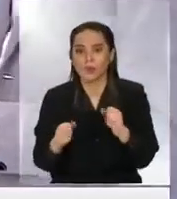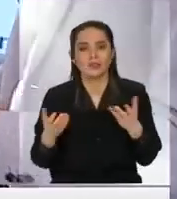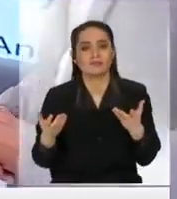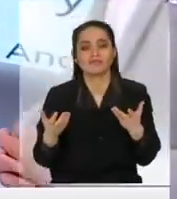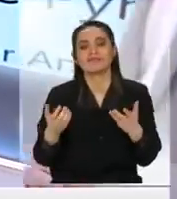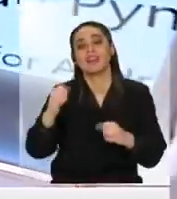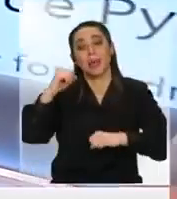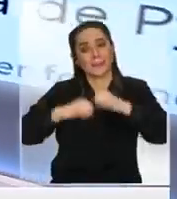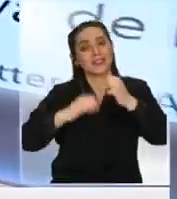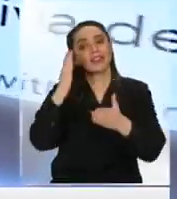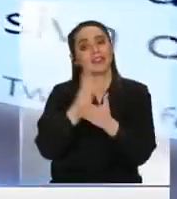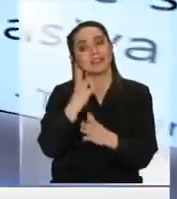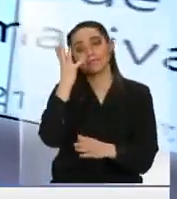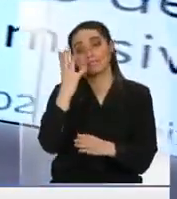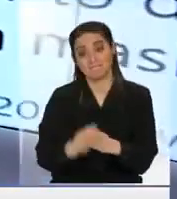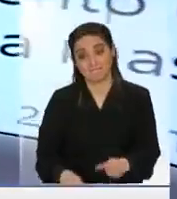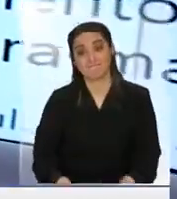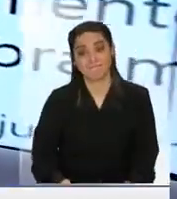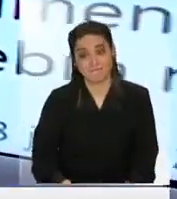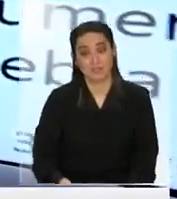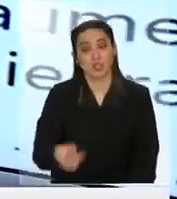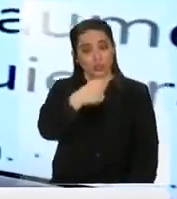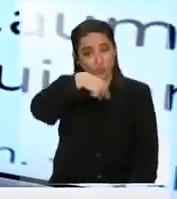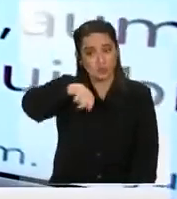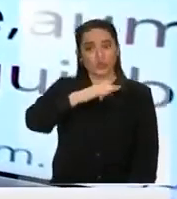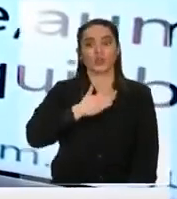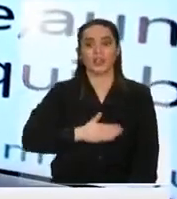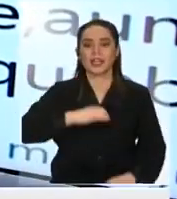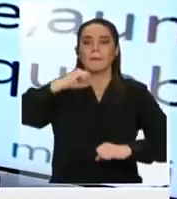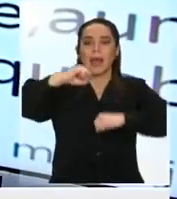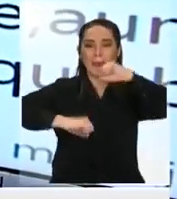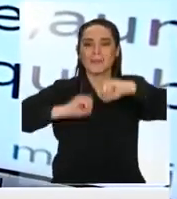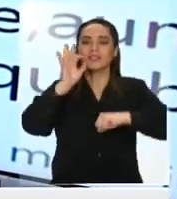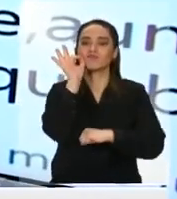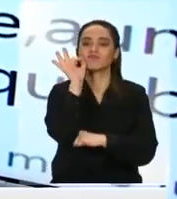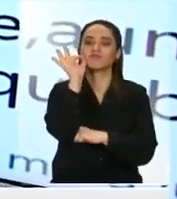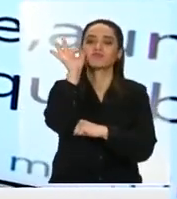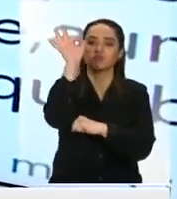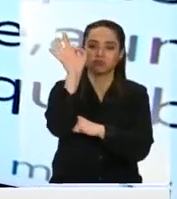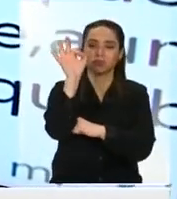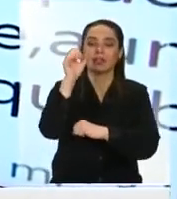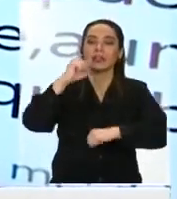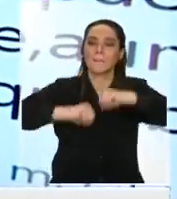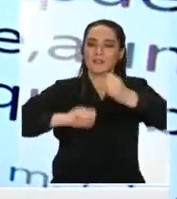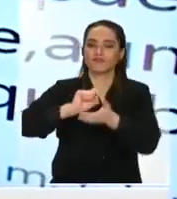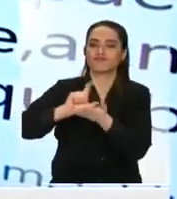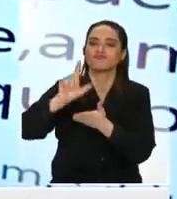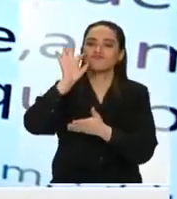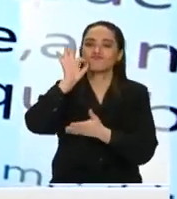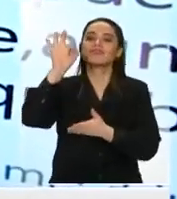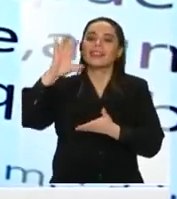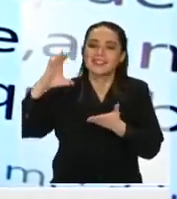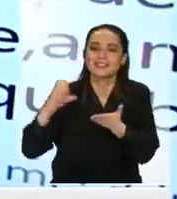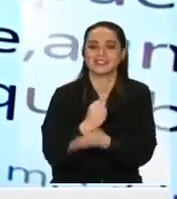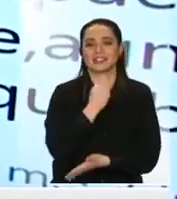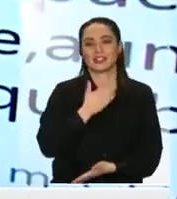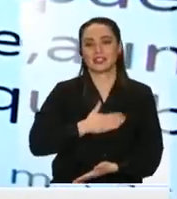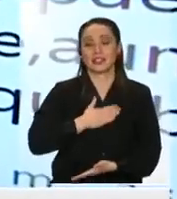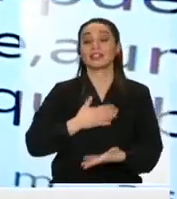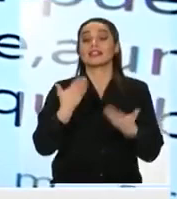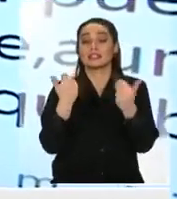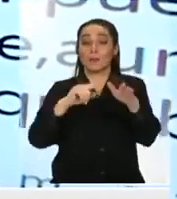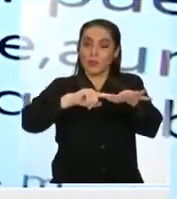pueden existir y nosotros queremos tener efectivamente empresas exitosas y mini pymes exitosas y vamos a contribuir al salto